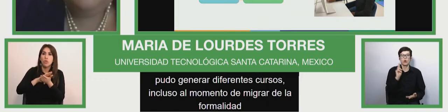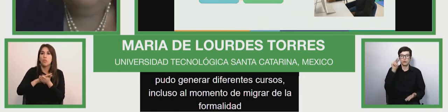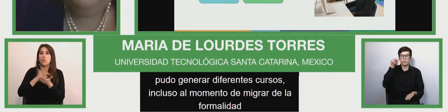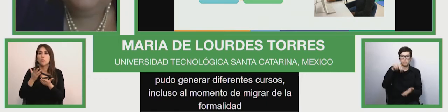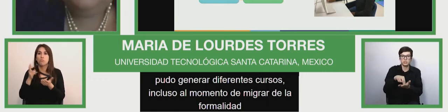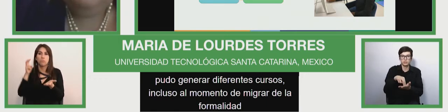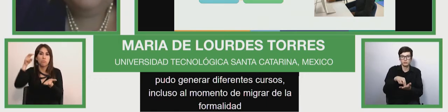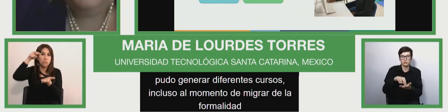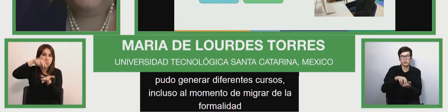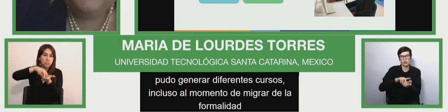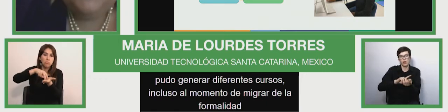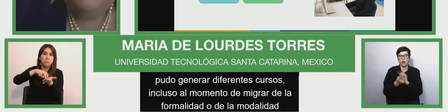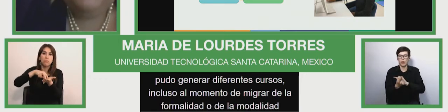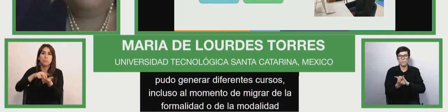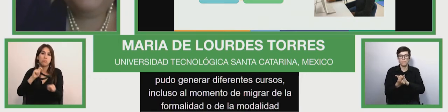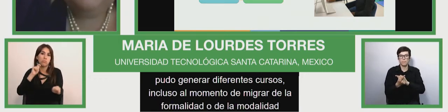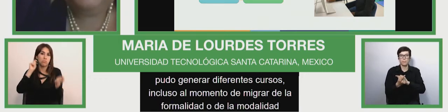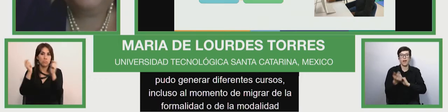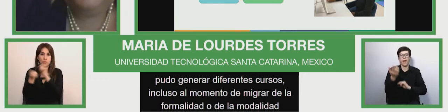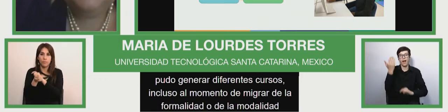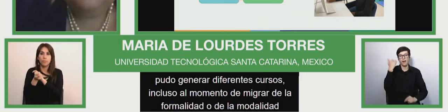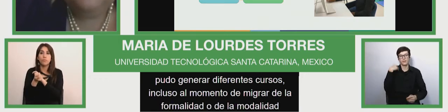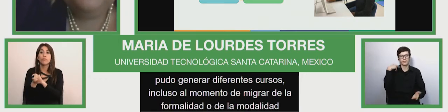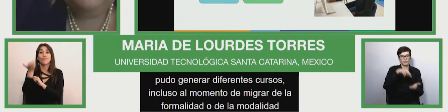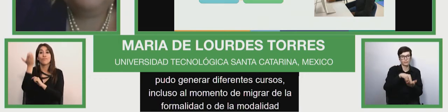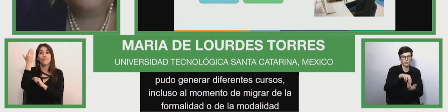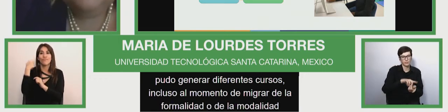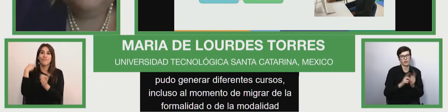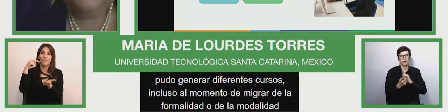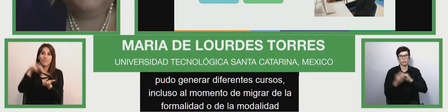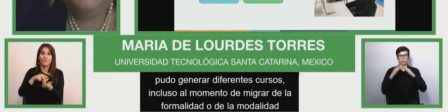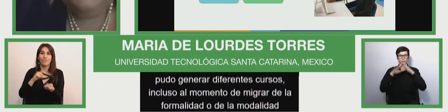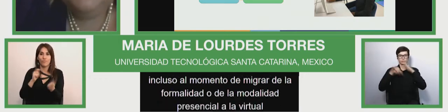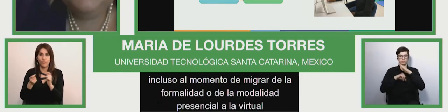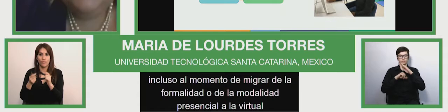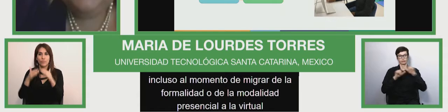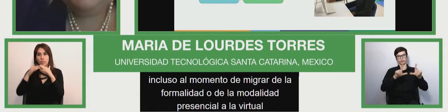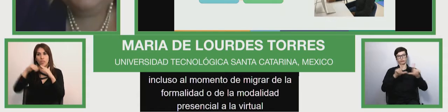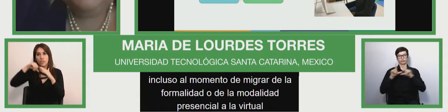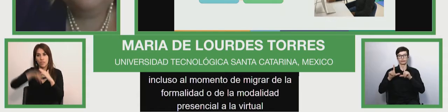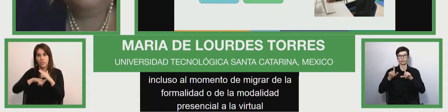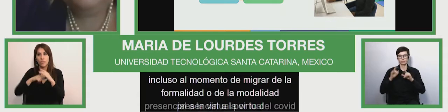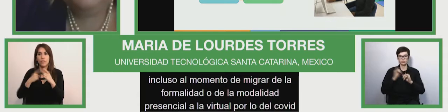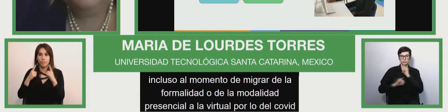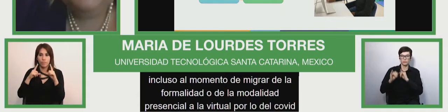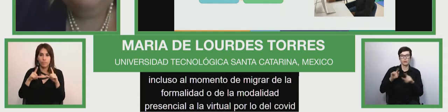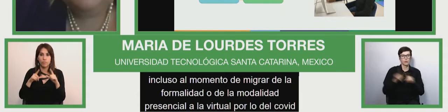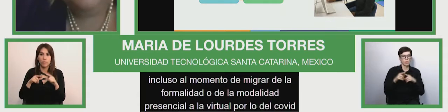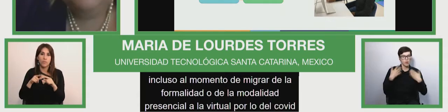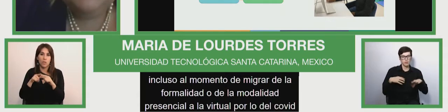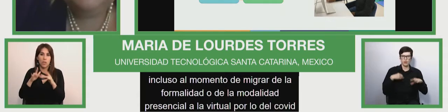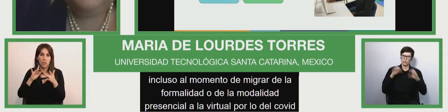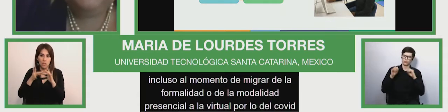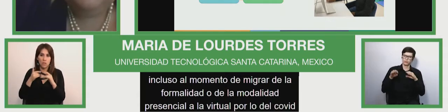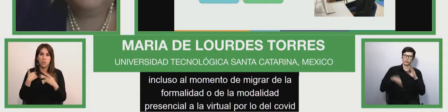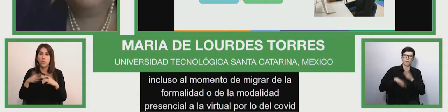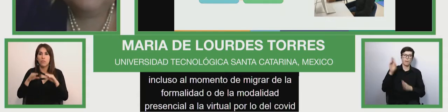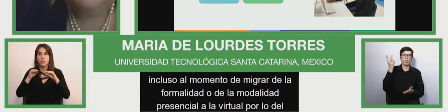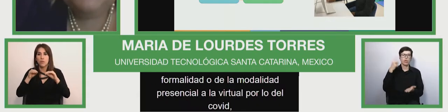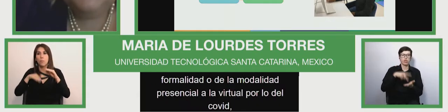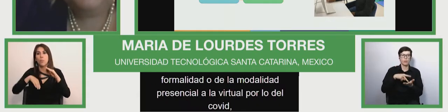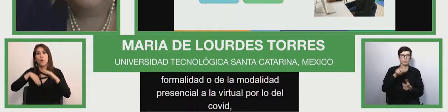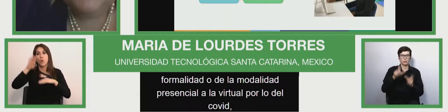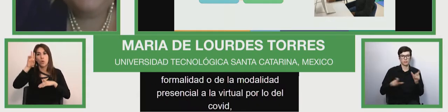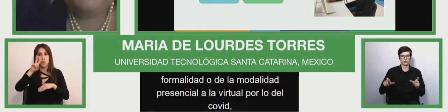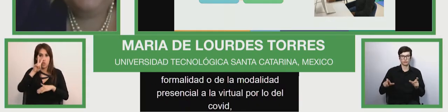a la modalidad virtual ahora por la cuestión del COVID pues se capacitaron más de 2.000 personas en todos estos